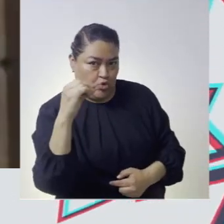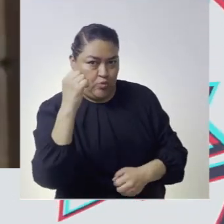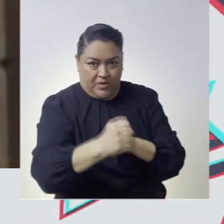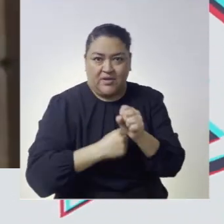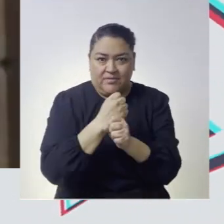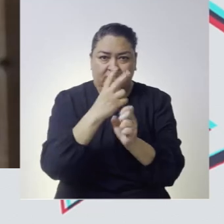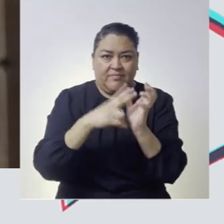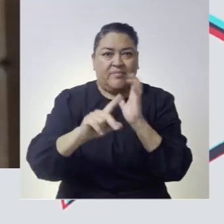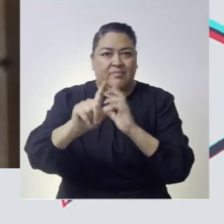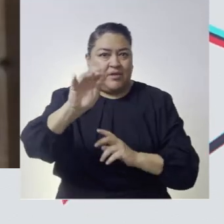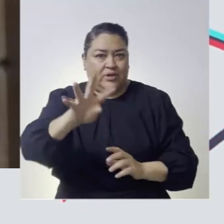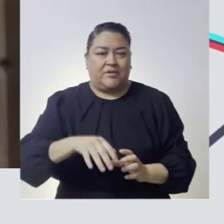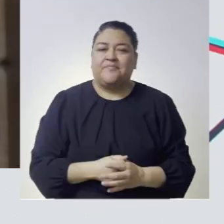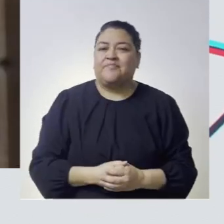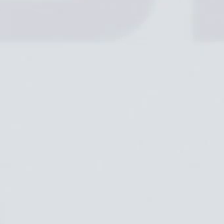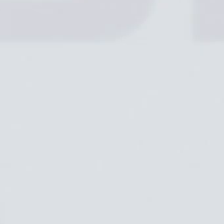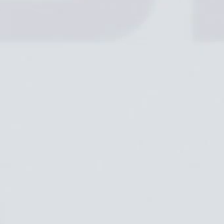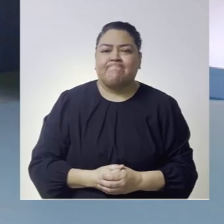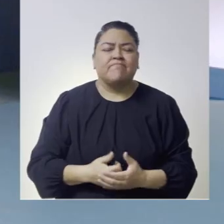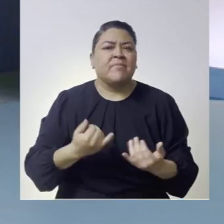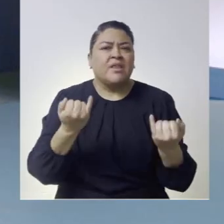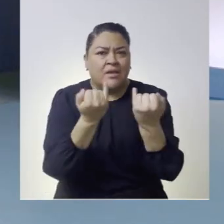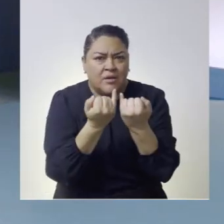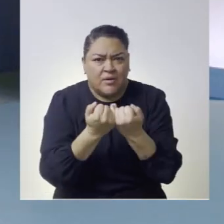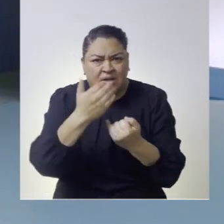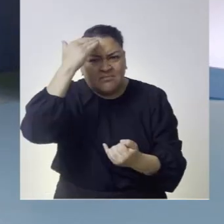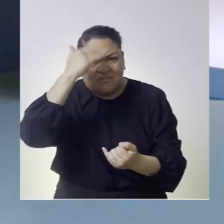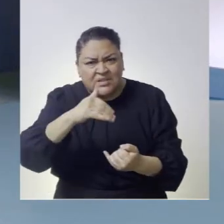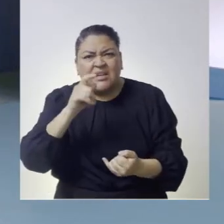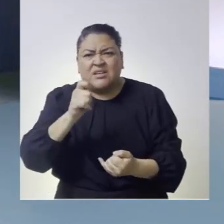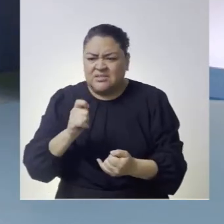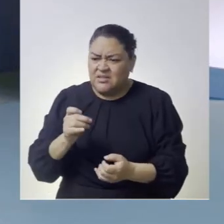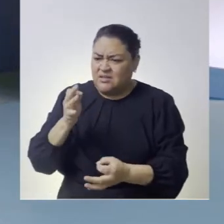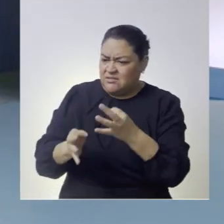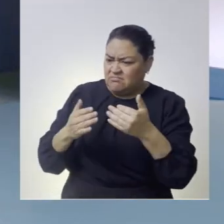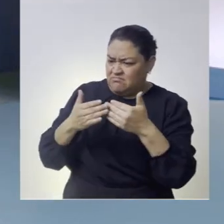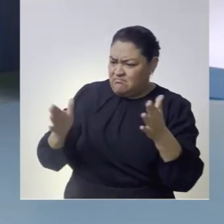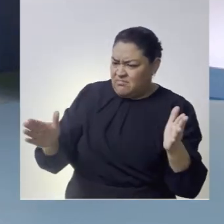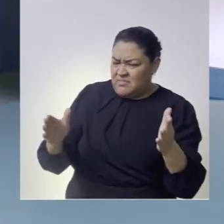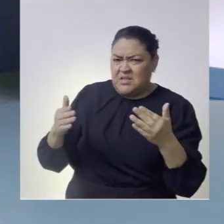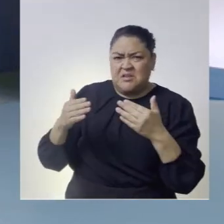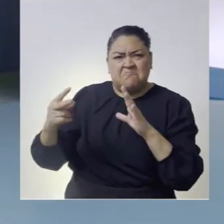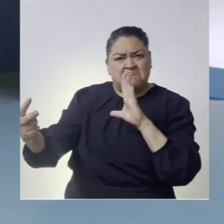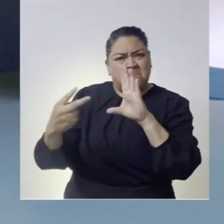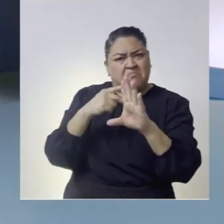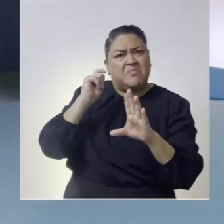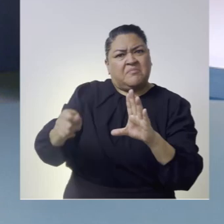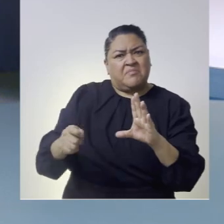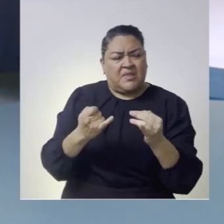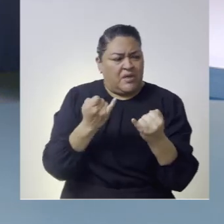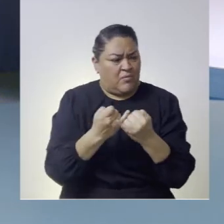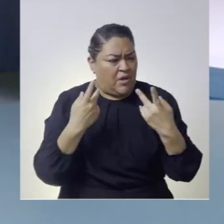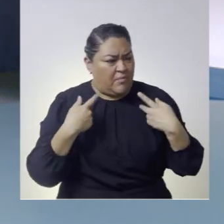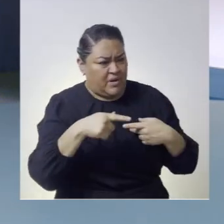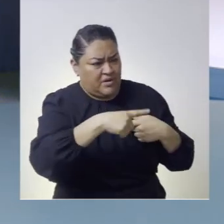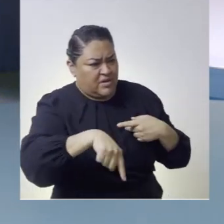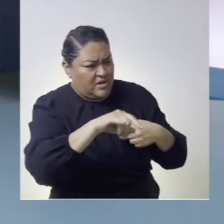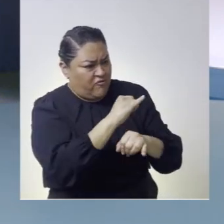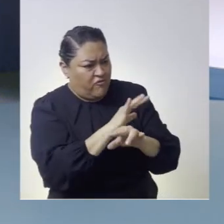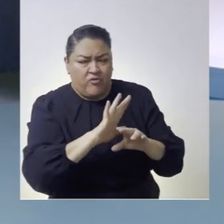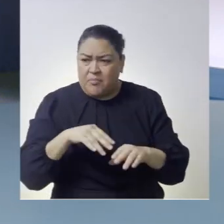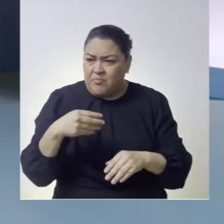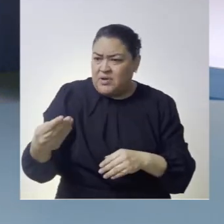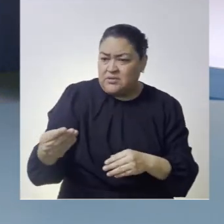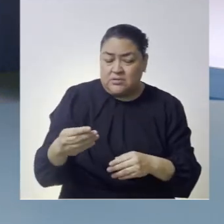de octubre de 2024 para conocer los aportes de la justicia abierta y de la transparencia así como los beneficios del